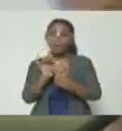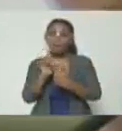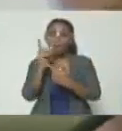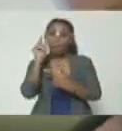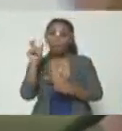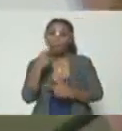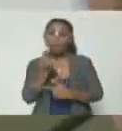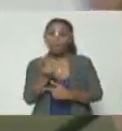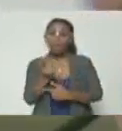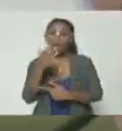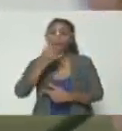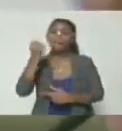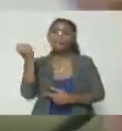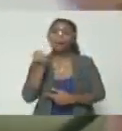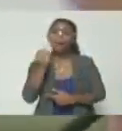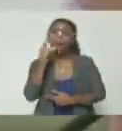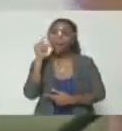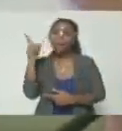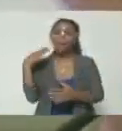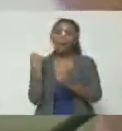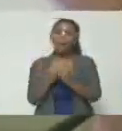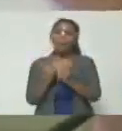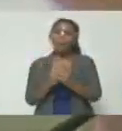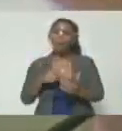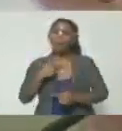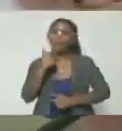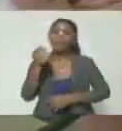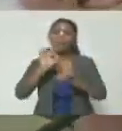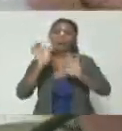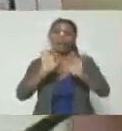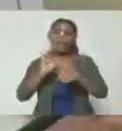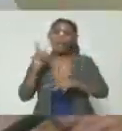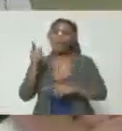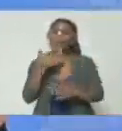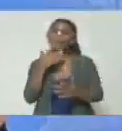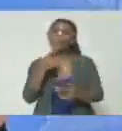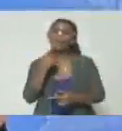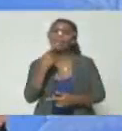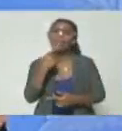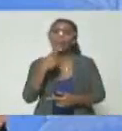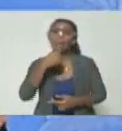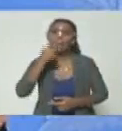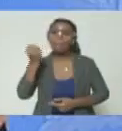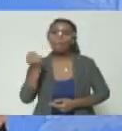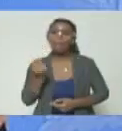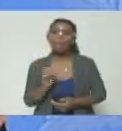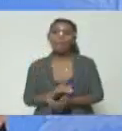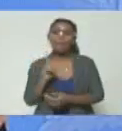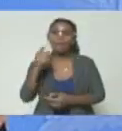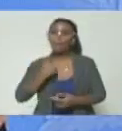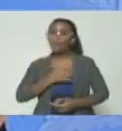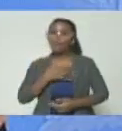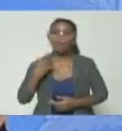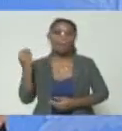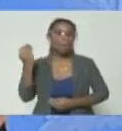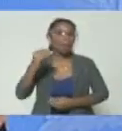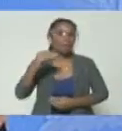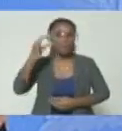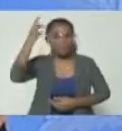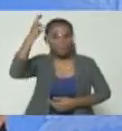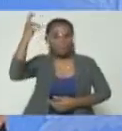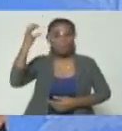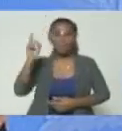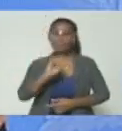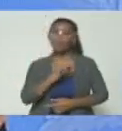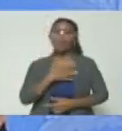el pajú de Ismael León está jodiendo pero no se le puede decir nada mira que él es un sapo y dice no quiero más cana si no